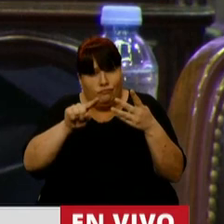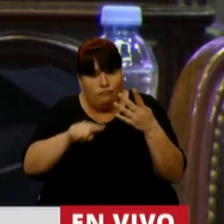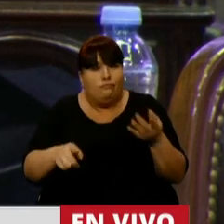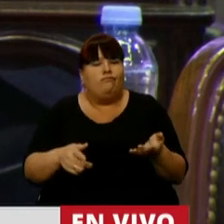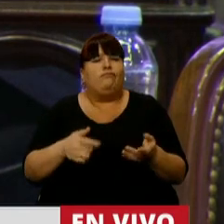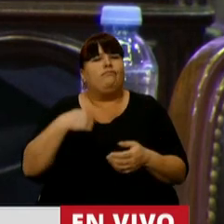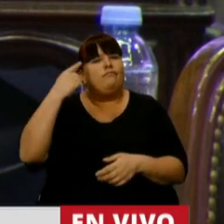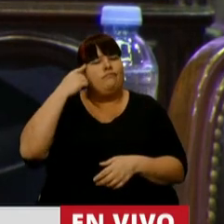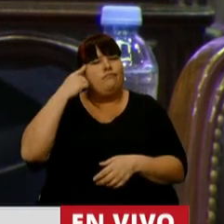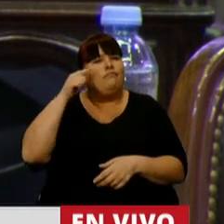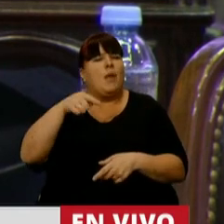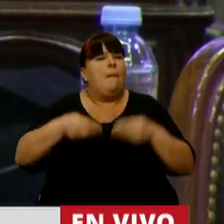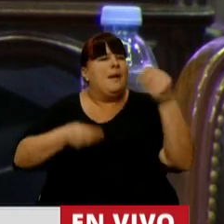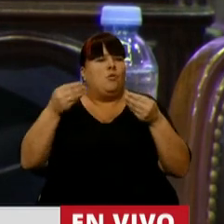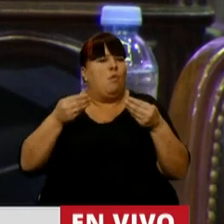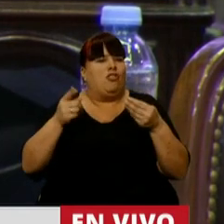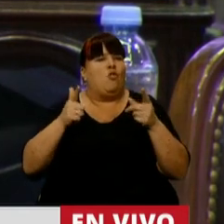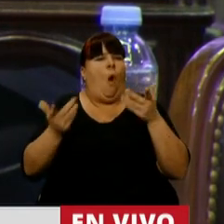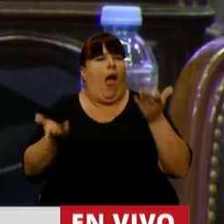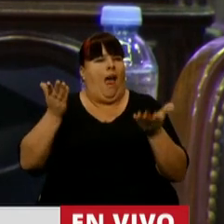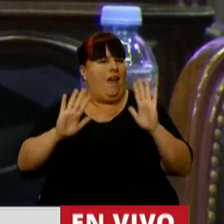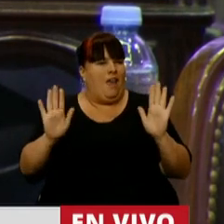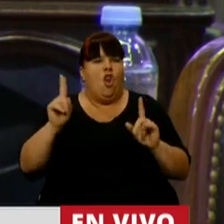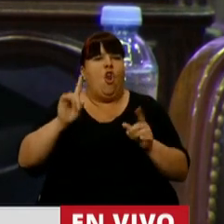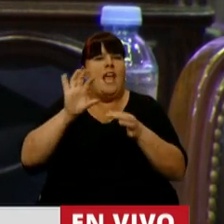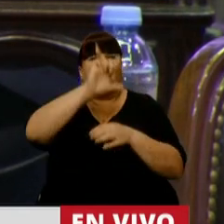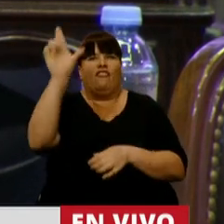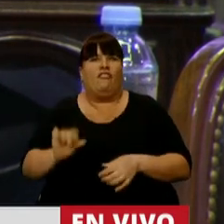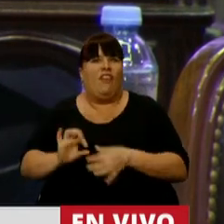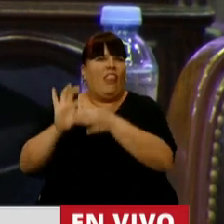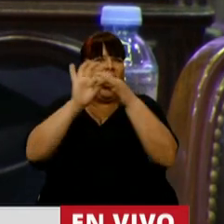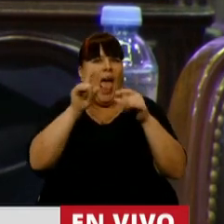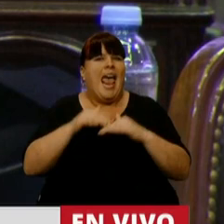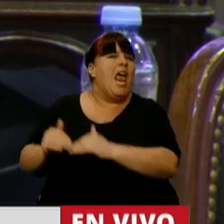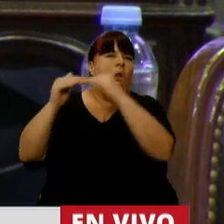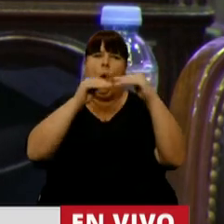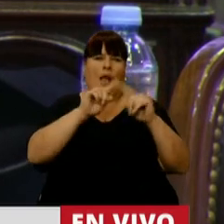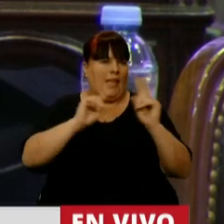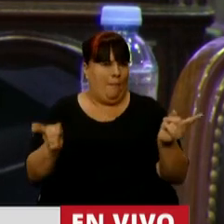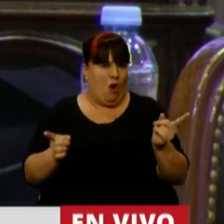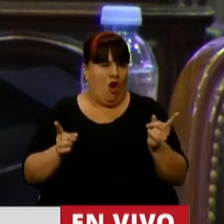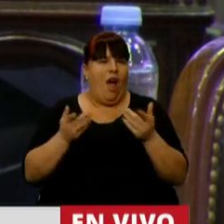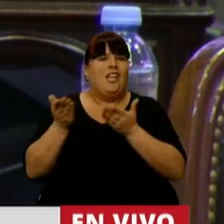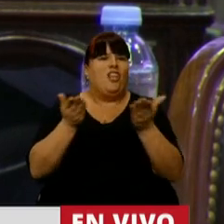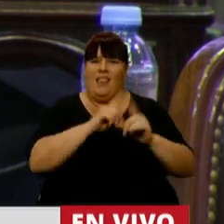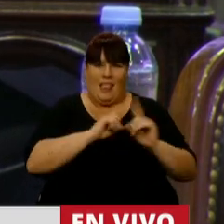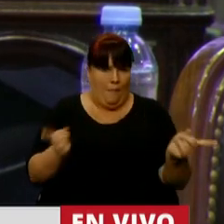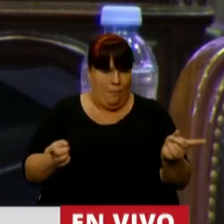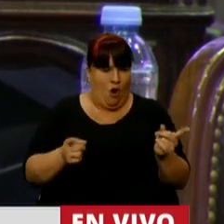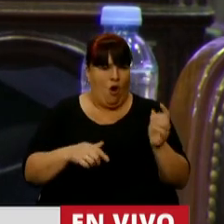consideramos que este presupuesto no es justo, no es federal, no es equitativo, ni es solidario.